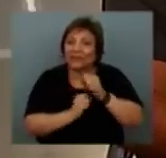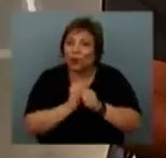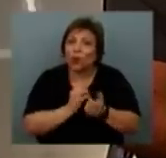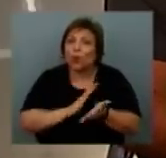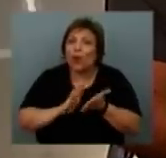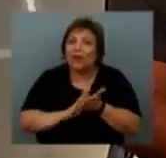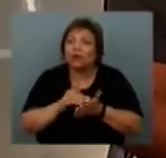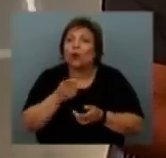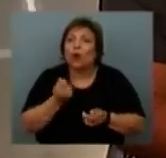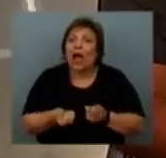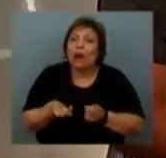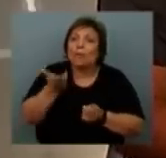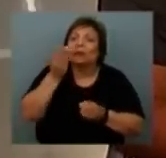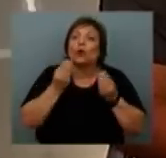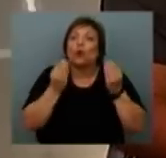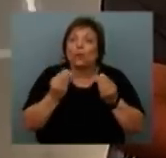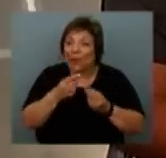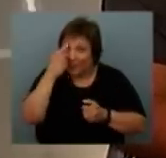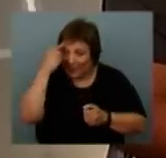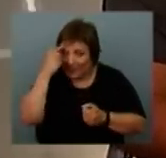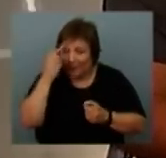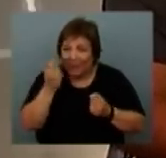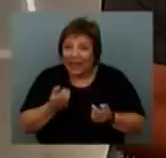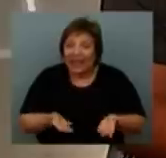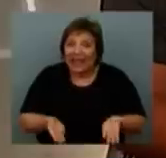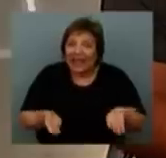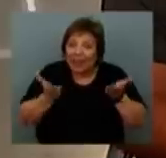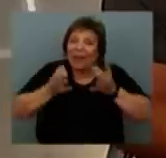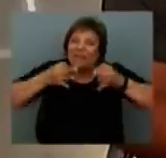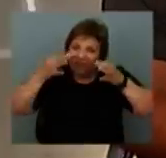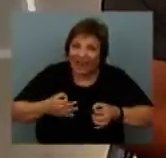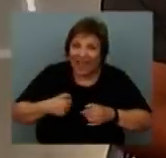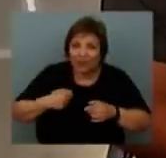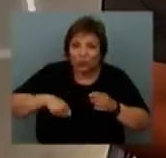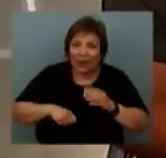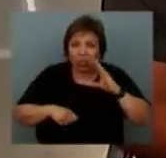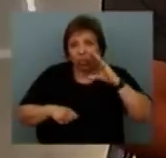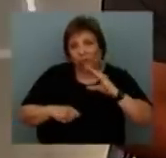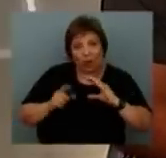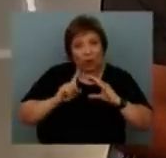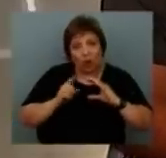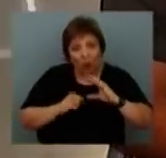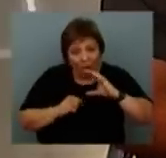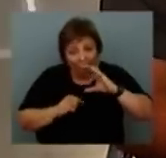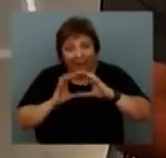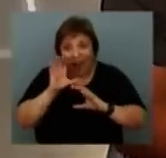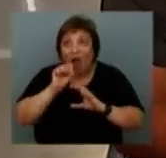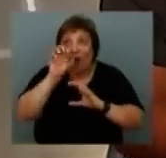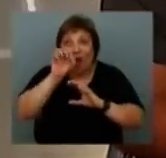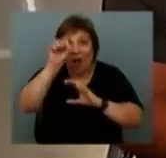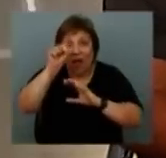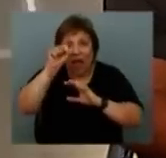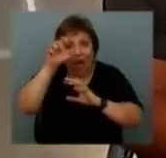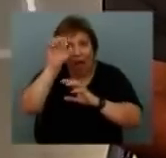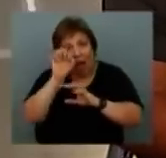nuevos ajustes y pensando particularmente en un crecimiento real del salario más que necesario cuando precisamente esta